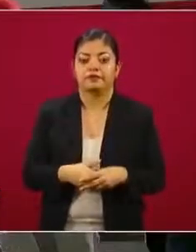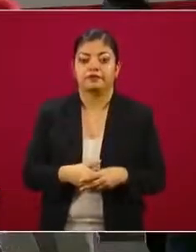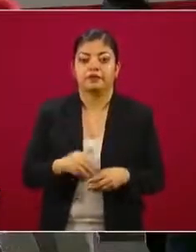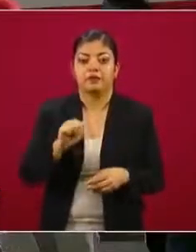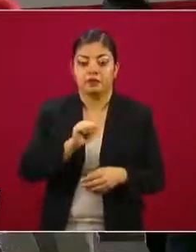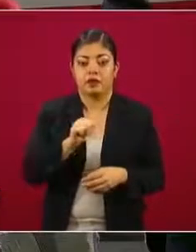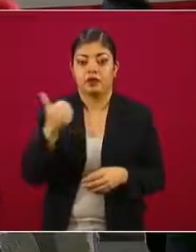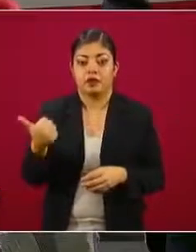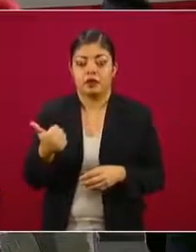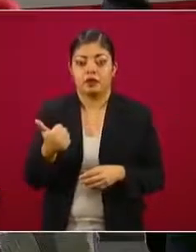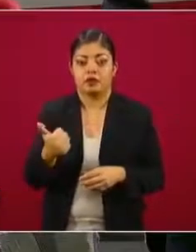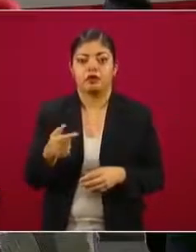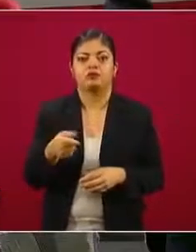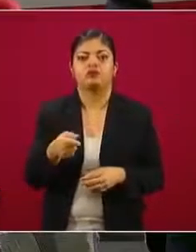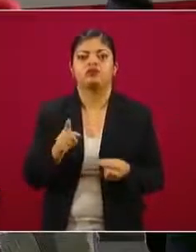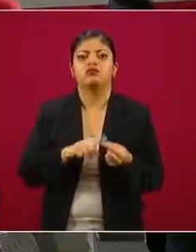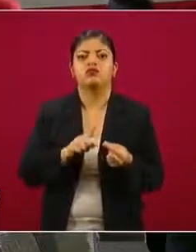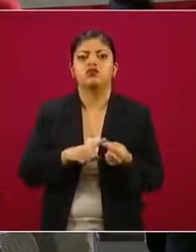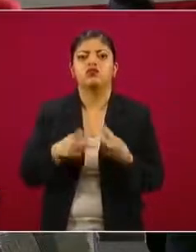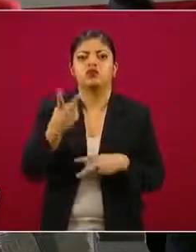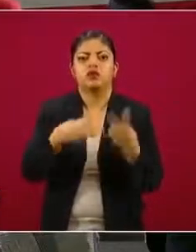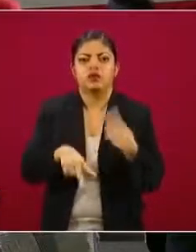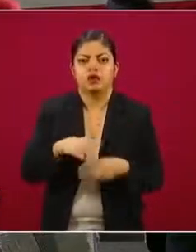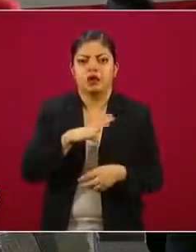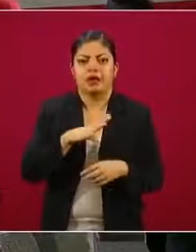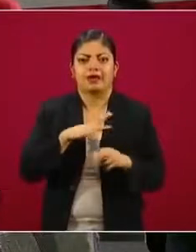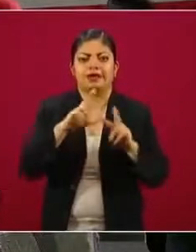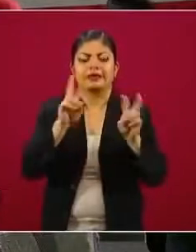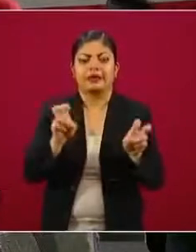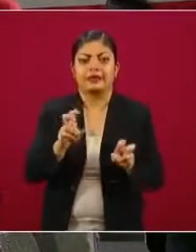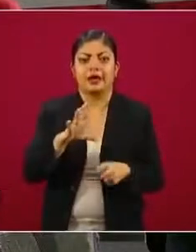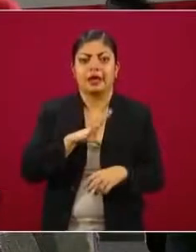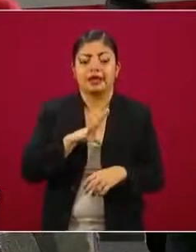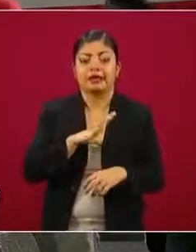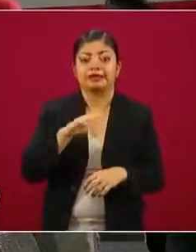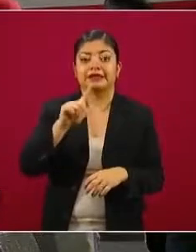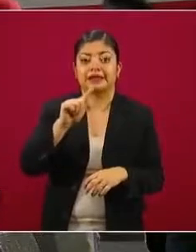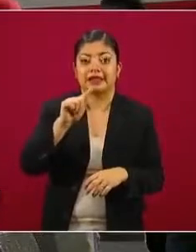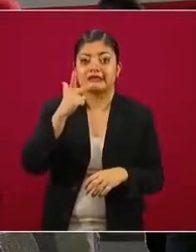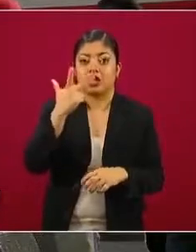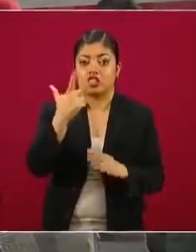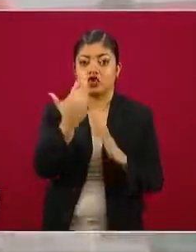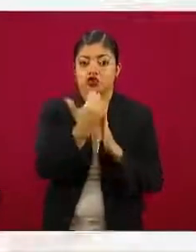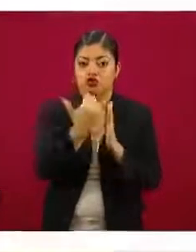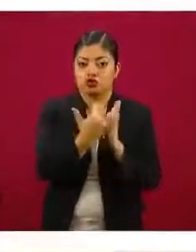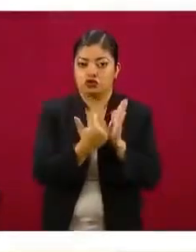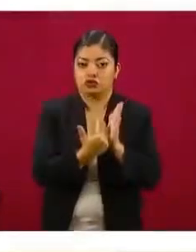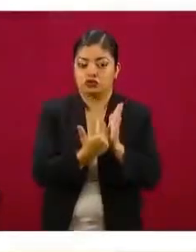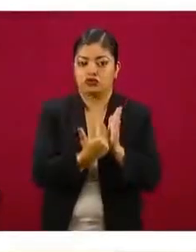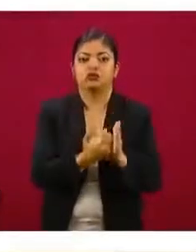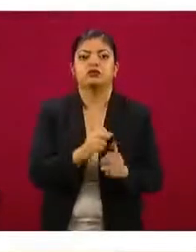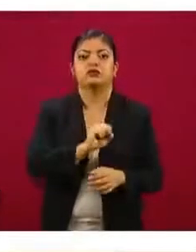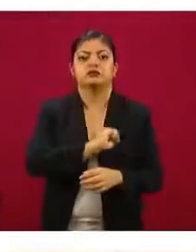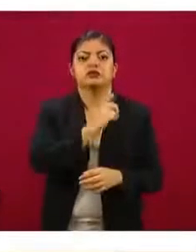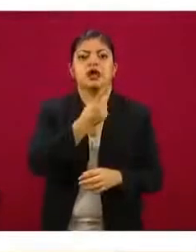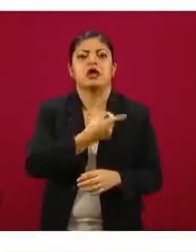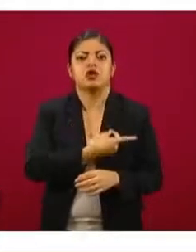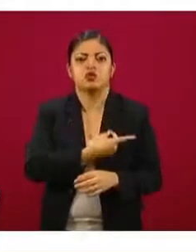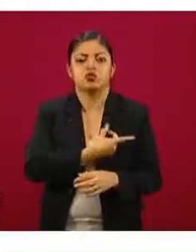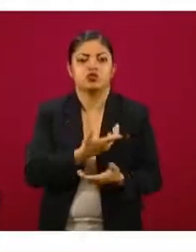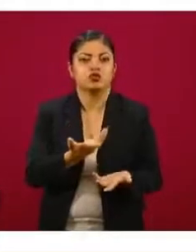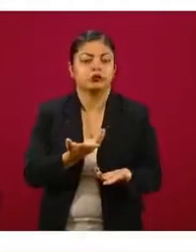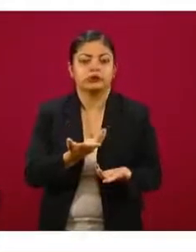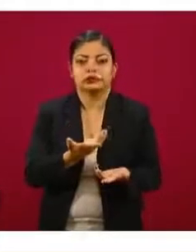La autoevaluación tiene que ver con estos temas, estos 78 puntos, con promoción de la salud, temas tan